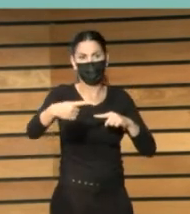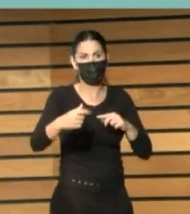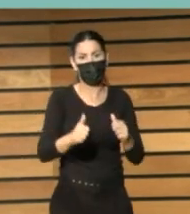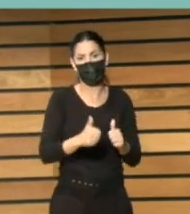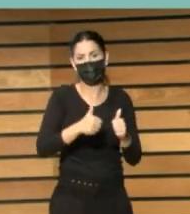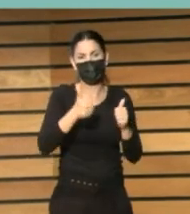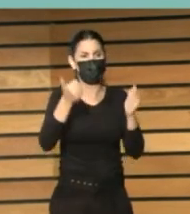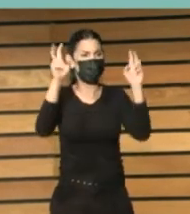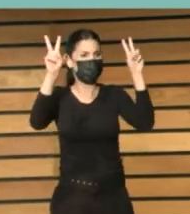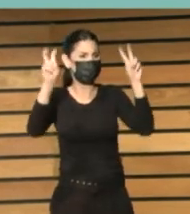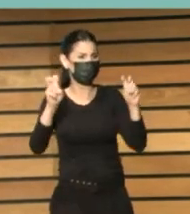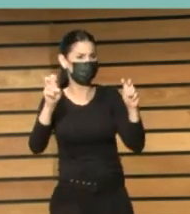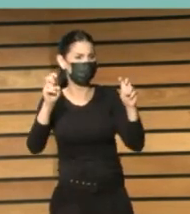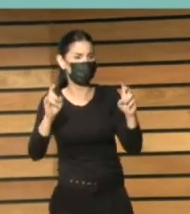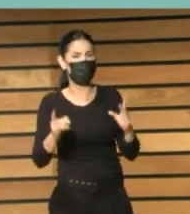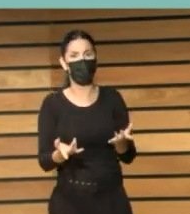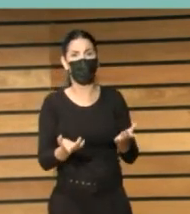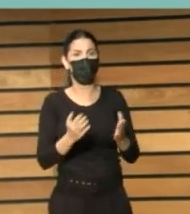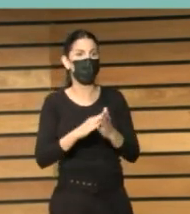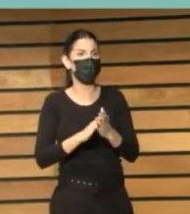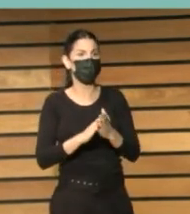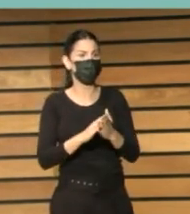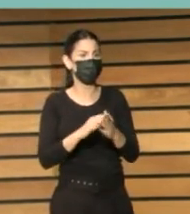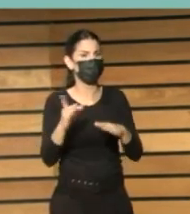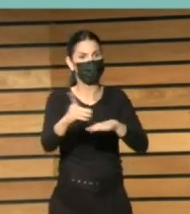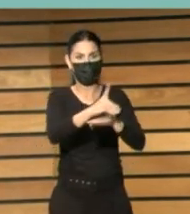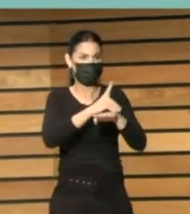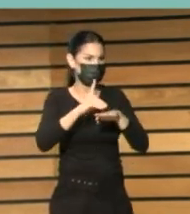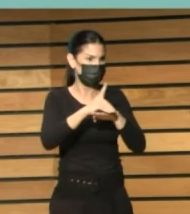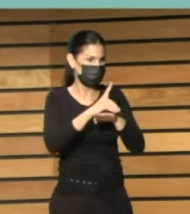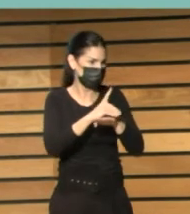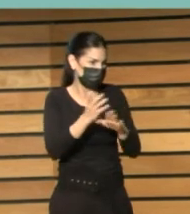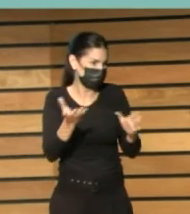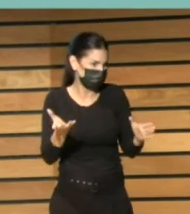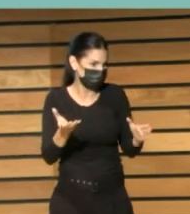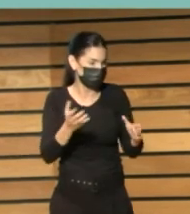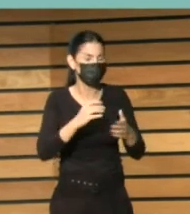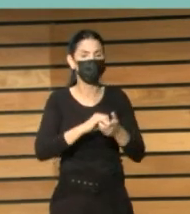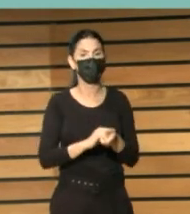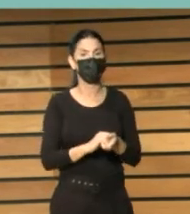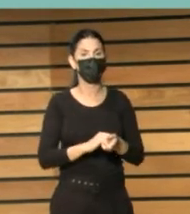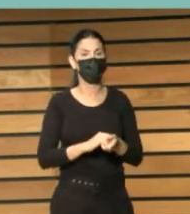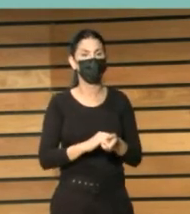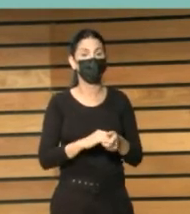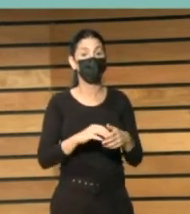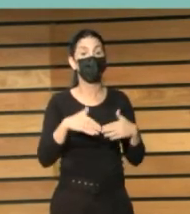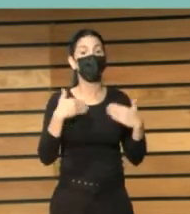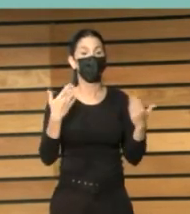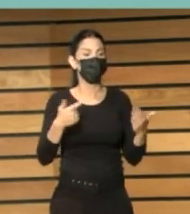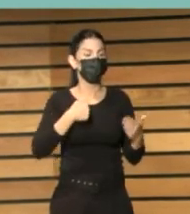a hacer trámites electrónicos pues tenemos en las bibliotecas otra oportunidad ya sé que es